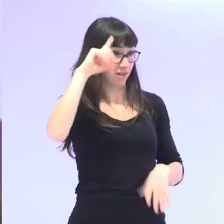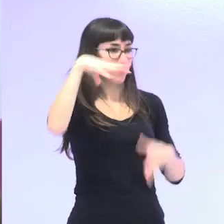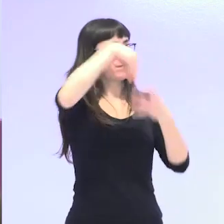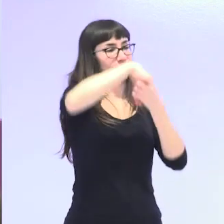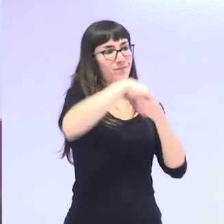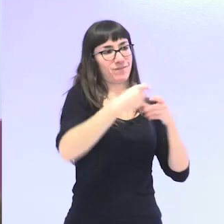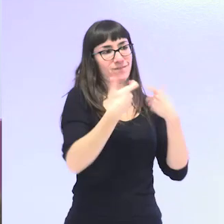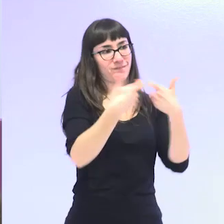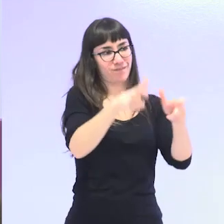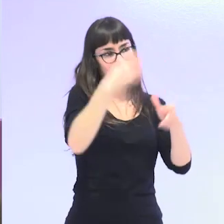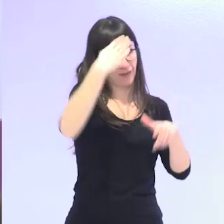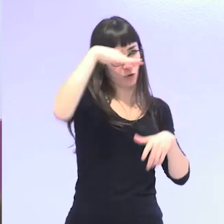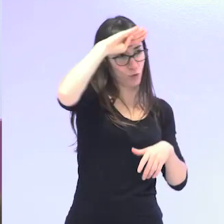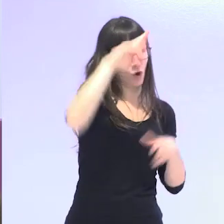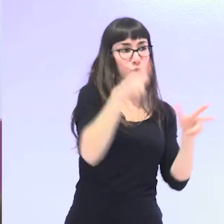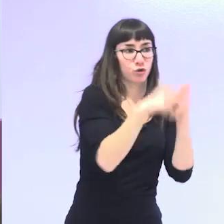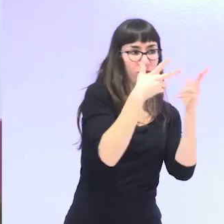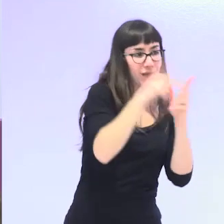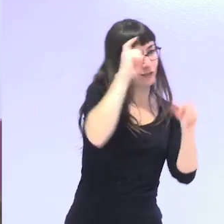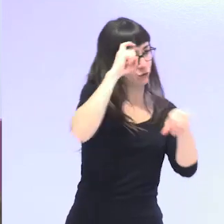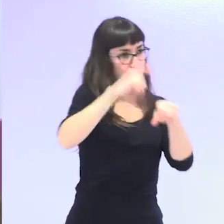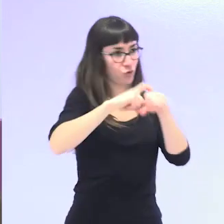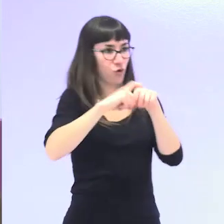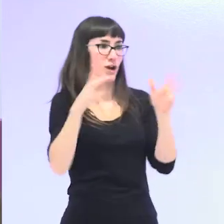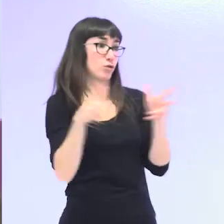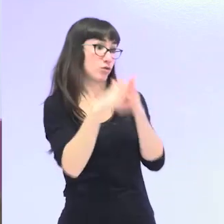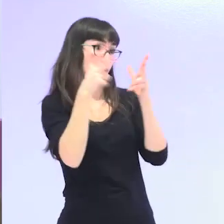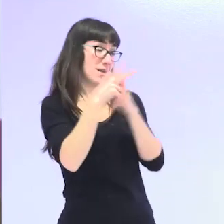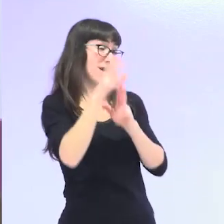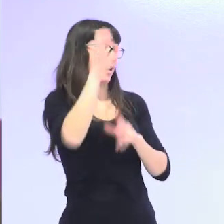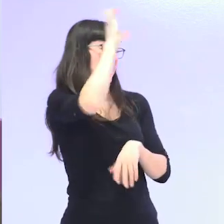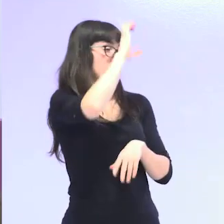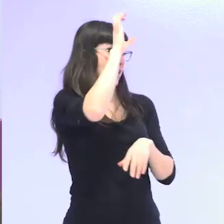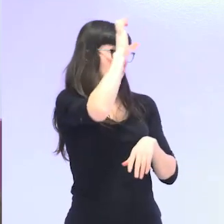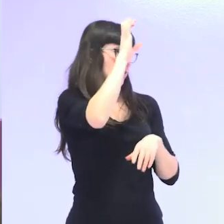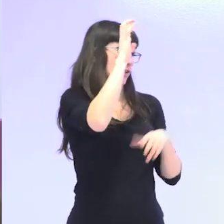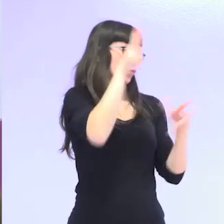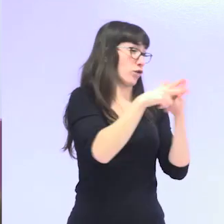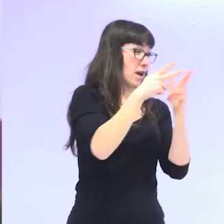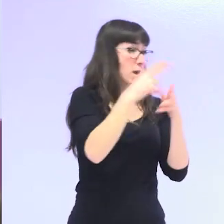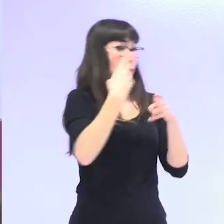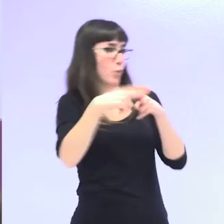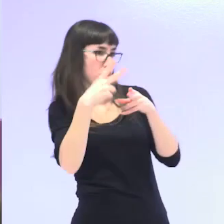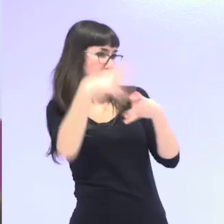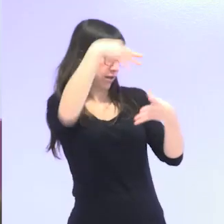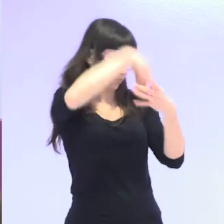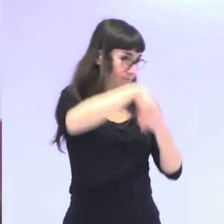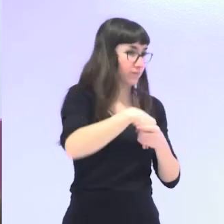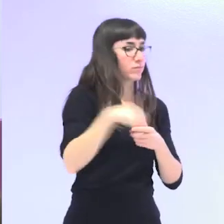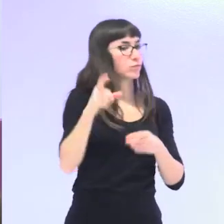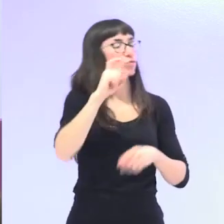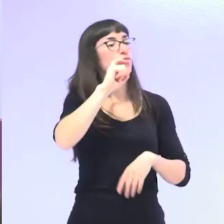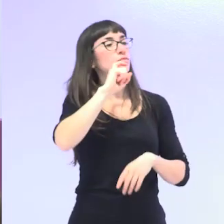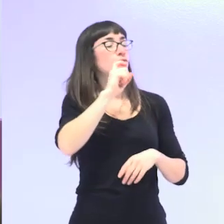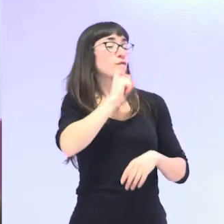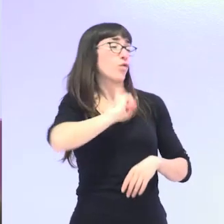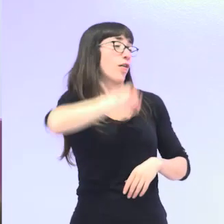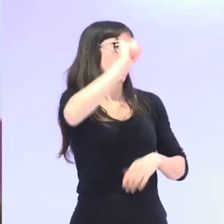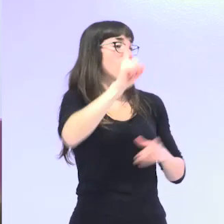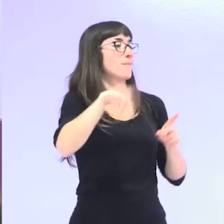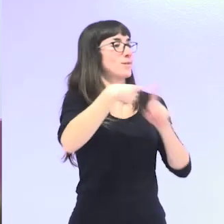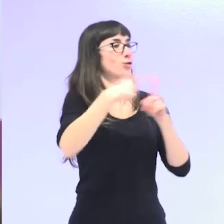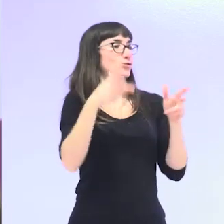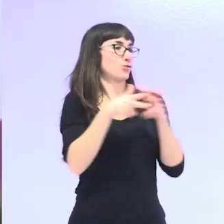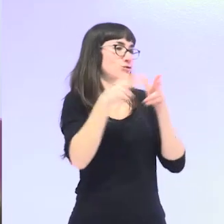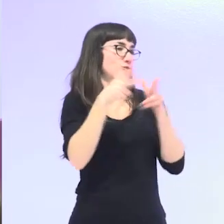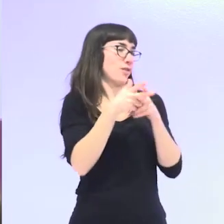Antropología Social y Psicología Social de la Facultad de Ciencias Políticas y Sociología. Socia, fundadora y directora del Instituto de Formación en